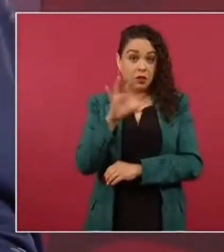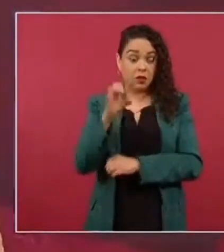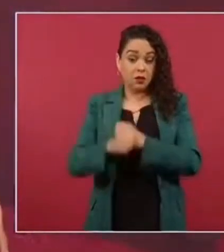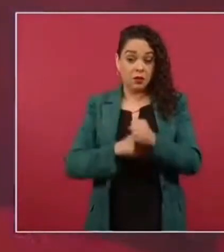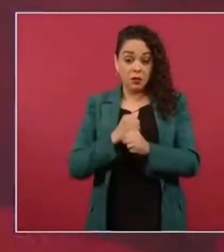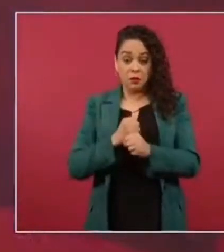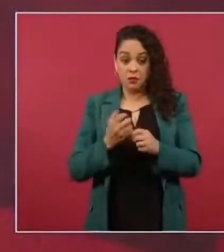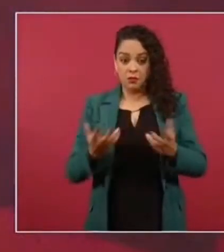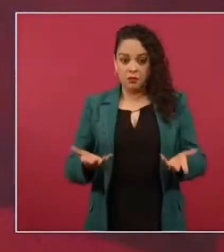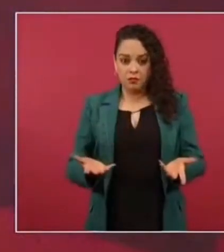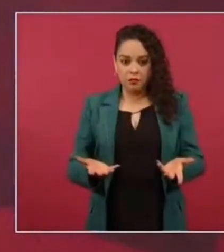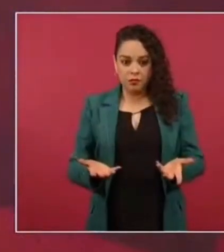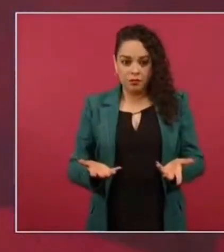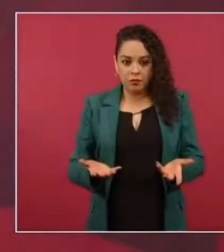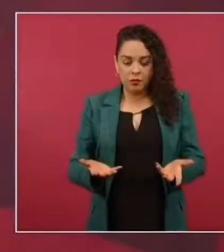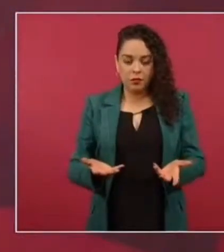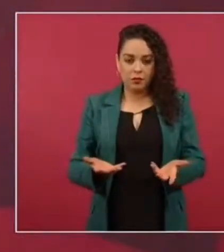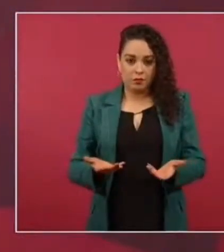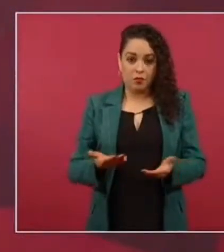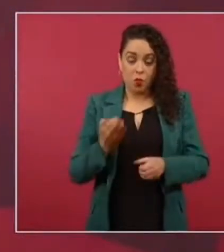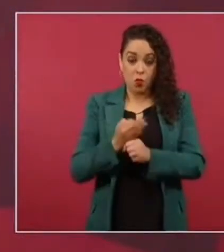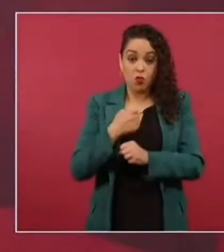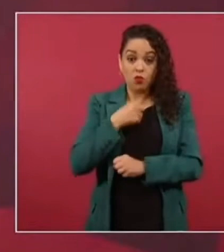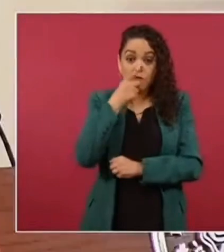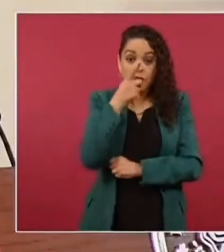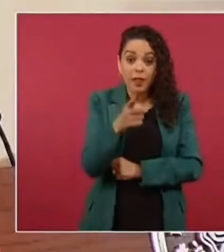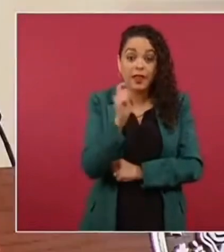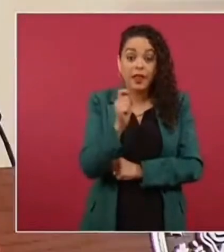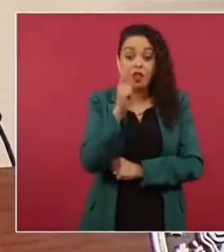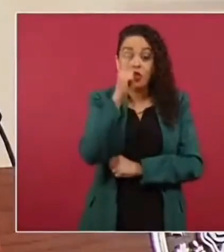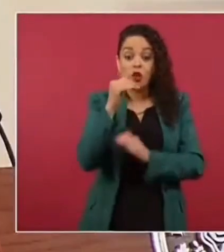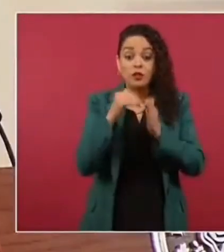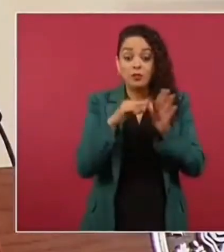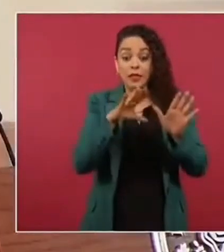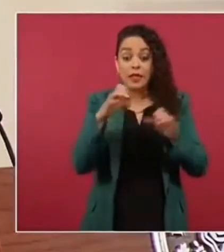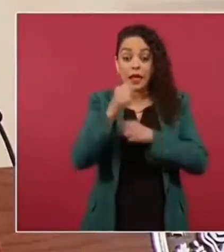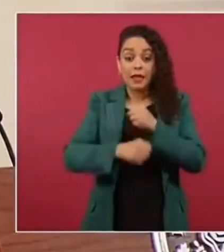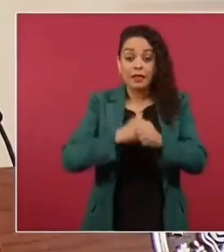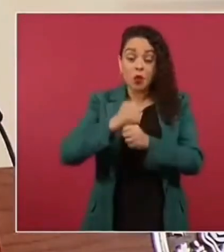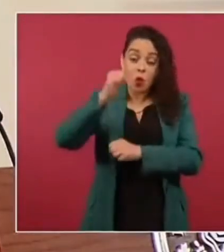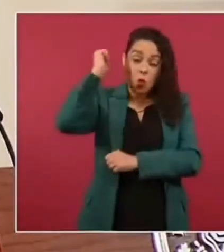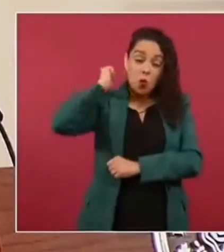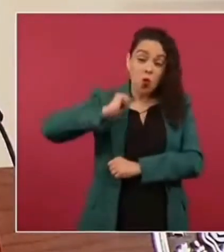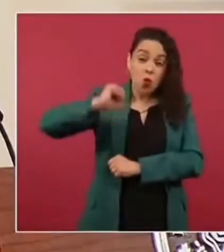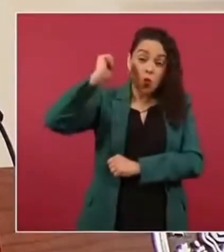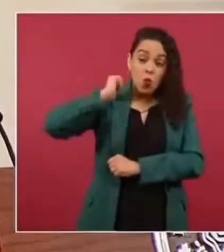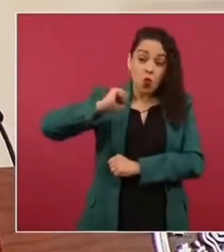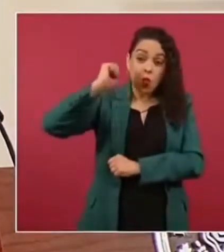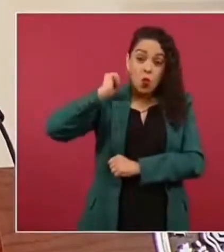pero estamos hablando de una antigüedad de dos mil quinientos años de civilización